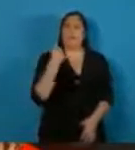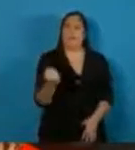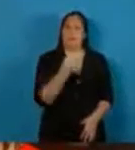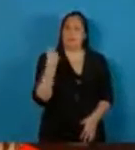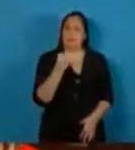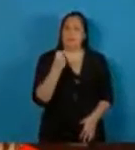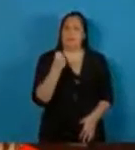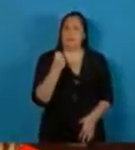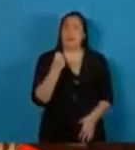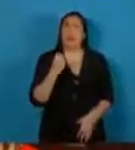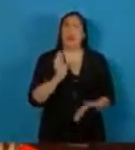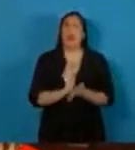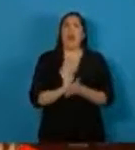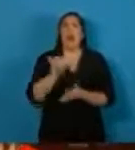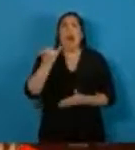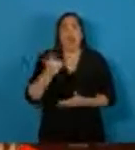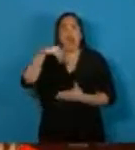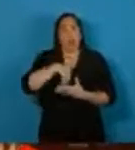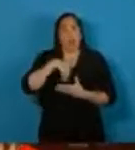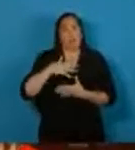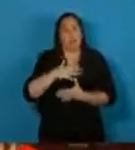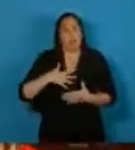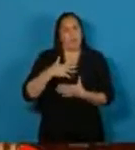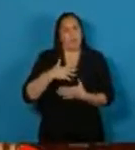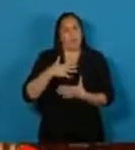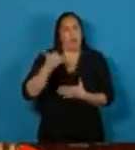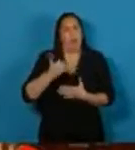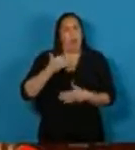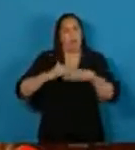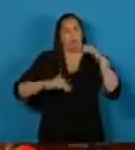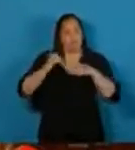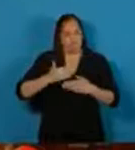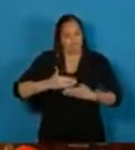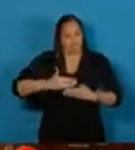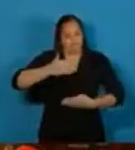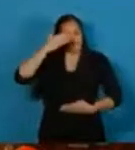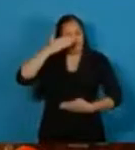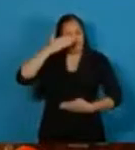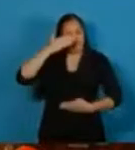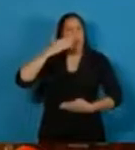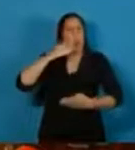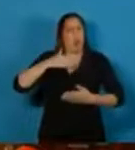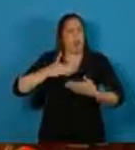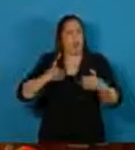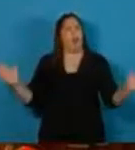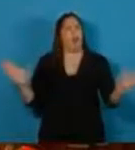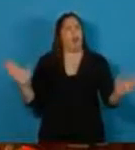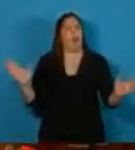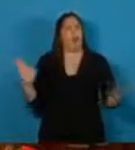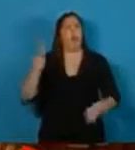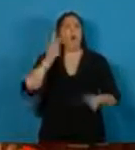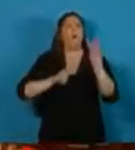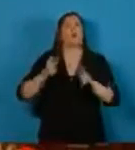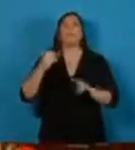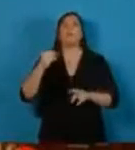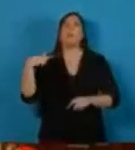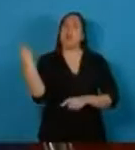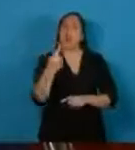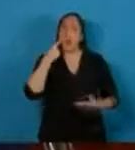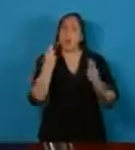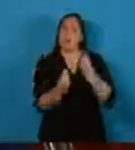Superar los muros emocionales significa que todas y todos seamos capaces de convivir en la diferencia